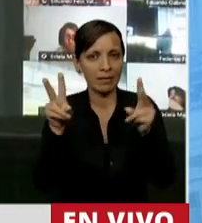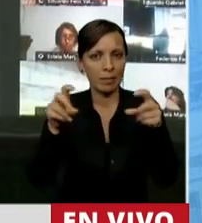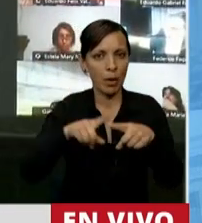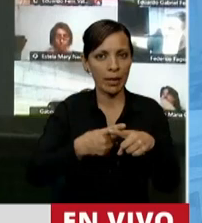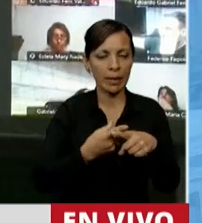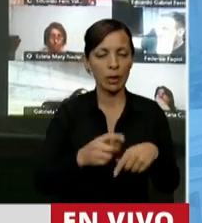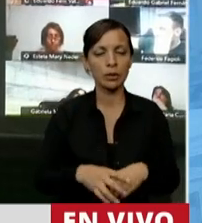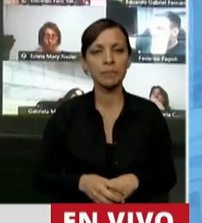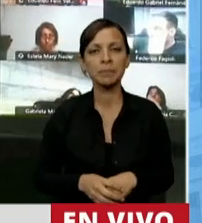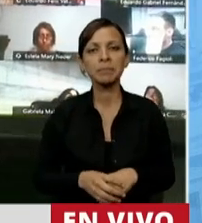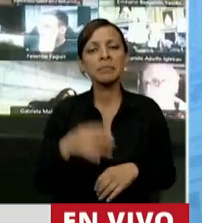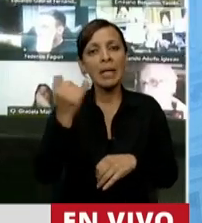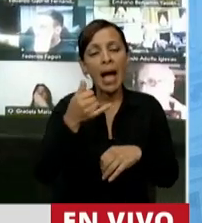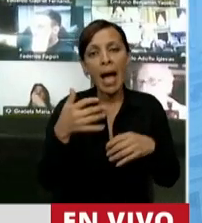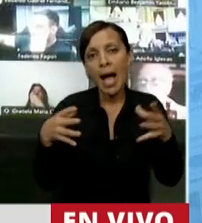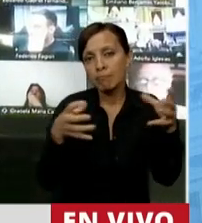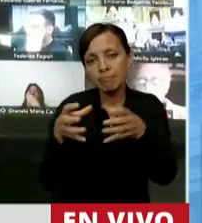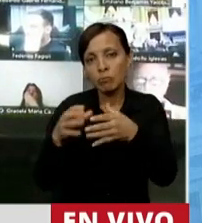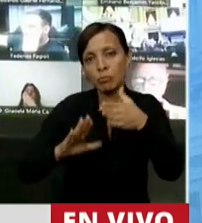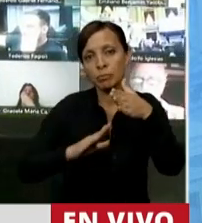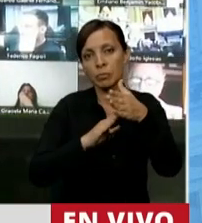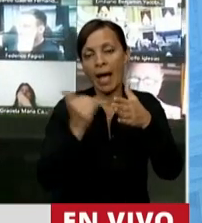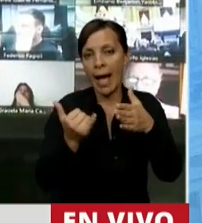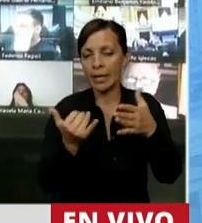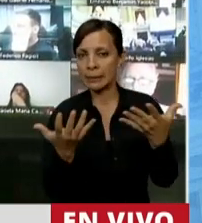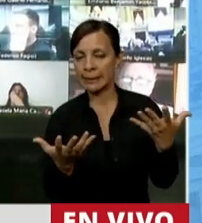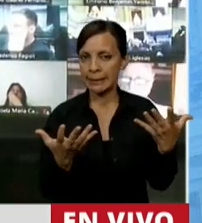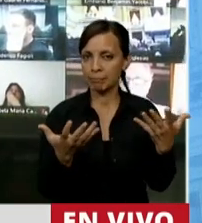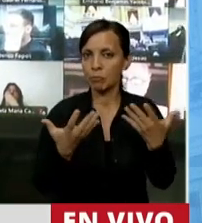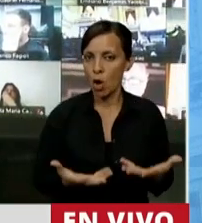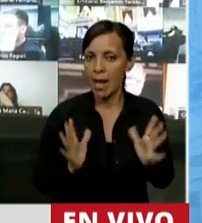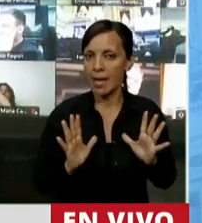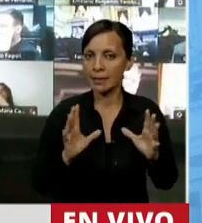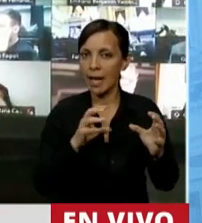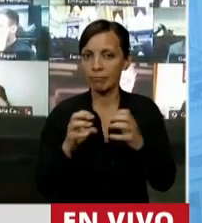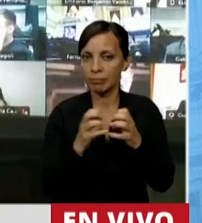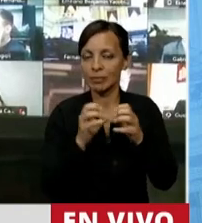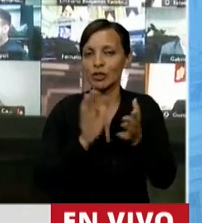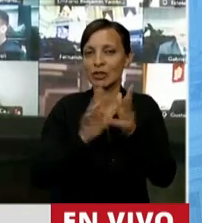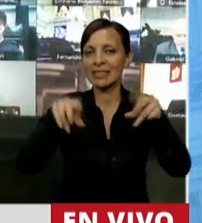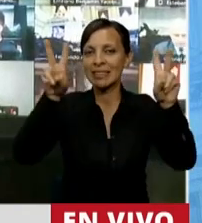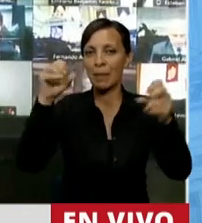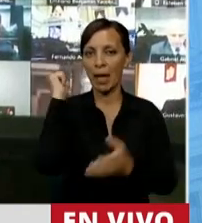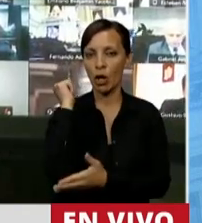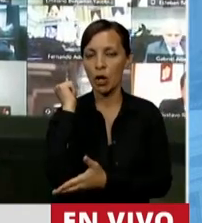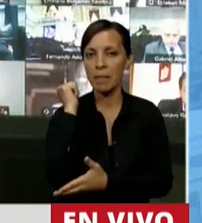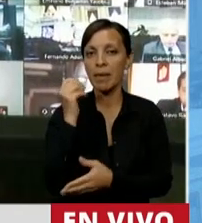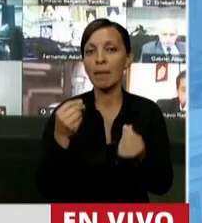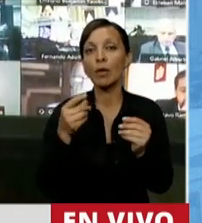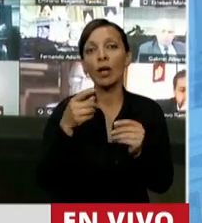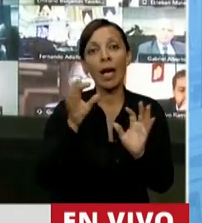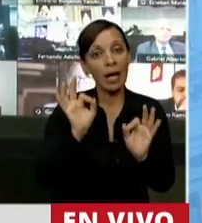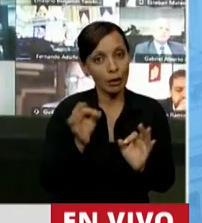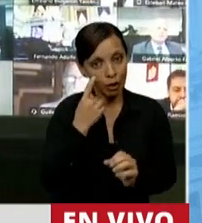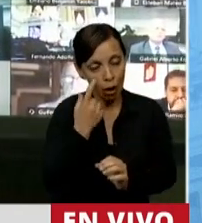Y es toda una dirigencia a la que le incomoda sobremanera la discusión de estos temas económicos. Porque créanme,